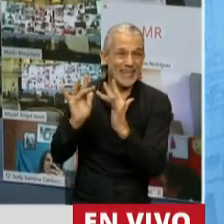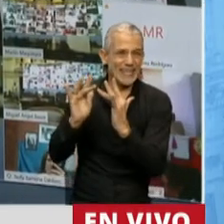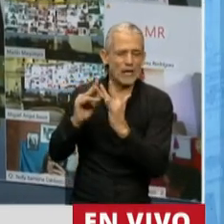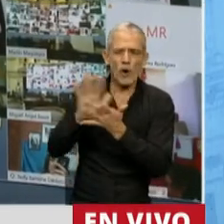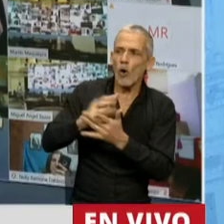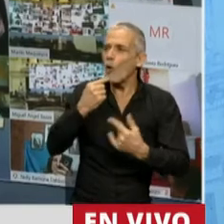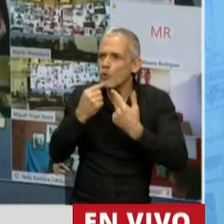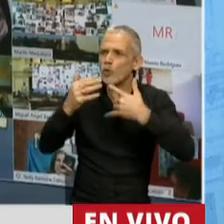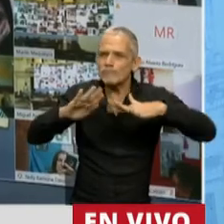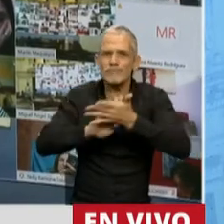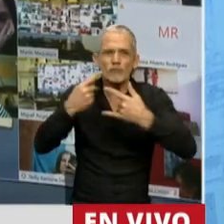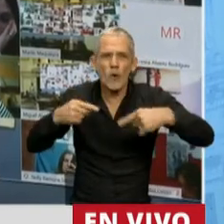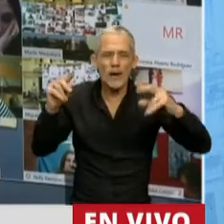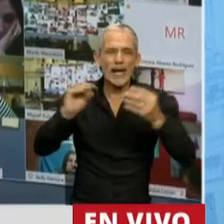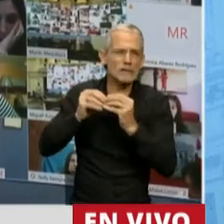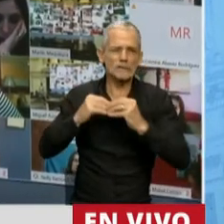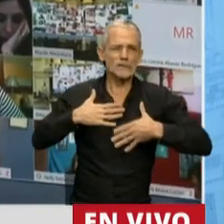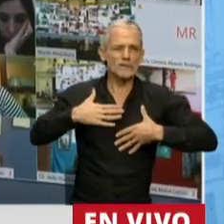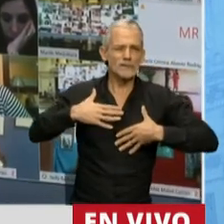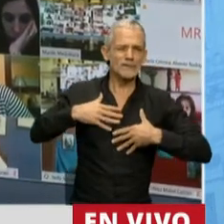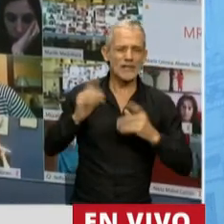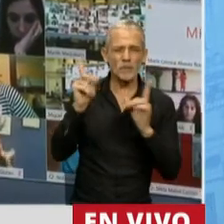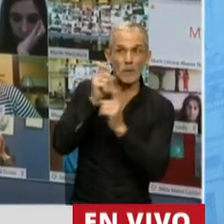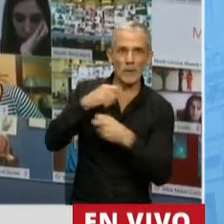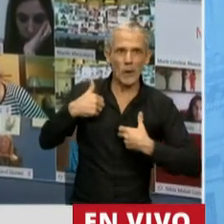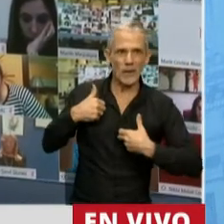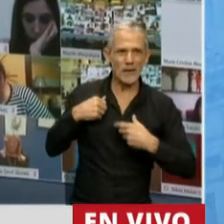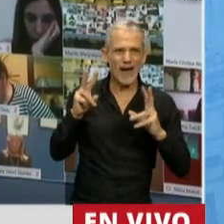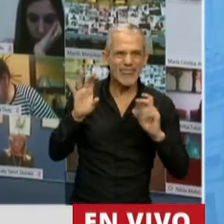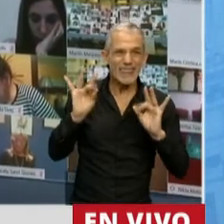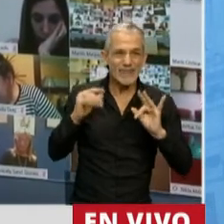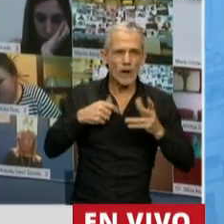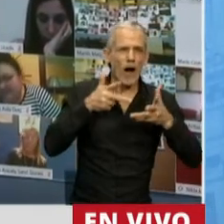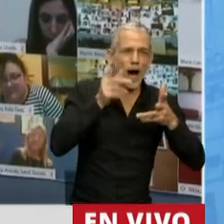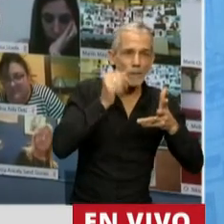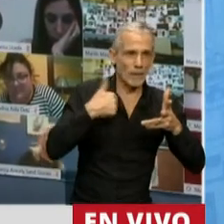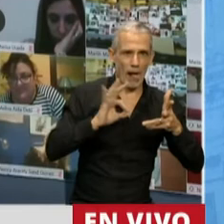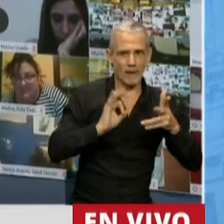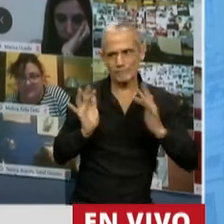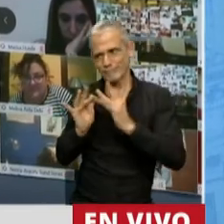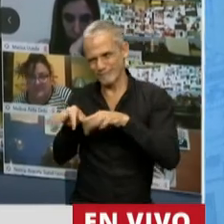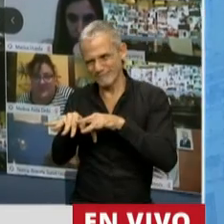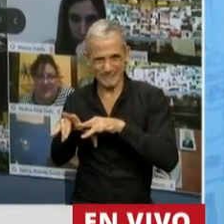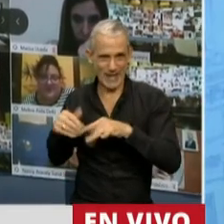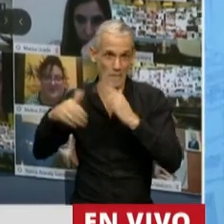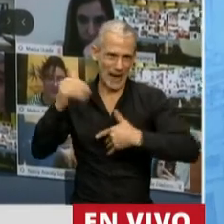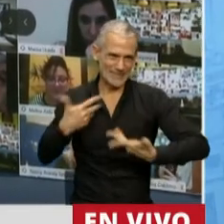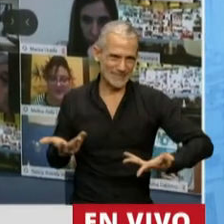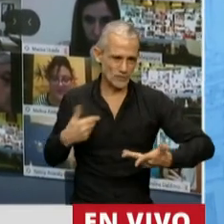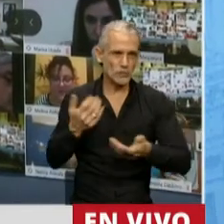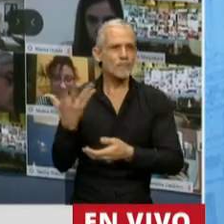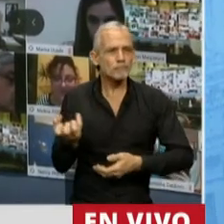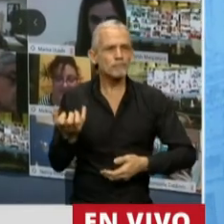resolver las dudas sobre los temas que más nos convocan o sobre los que nos cuesta hablar. Por eso también resalto la importancia de que en estas